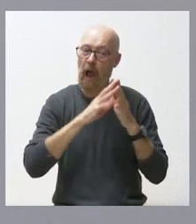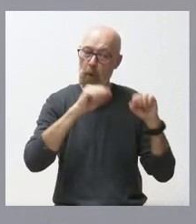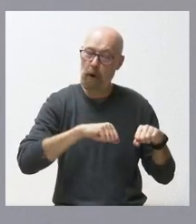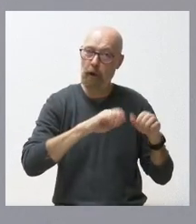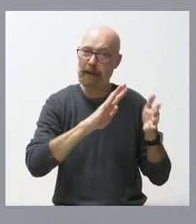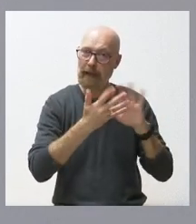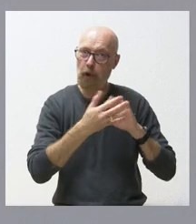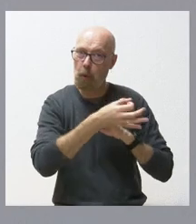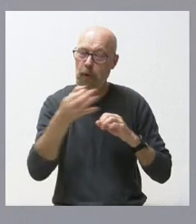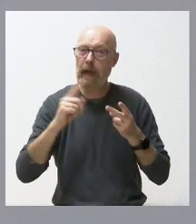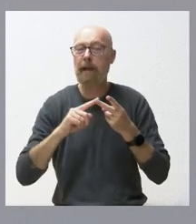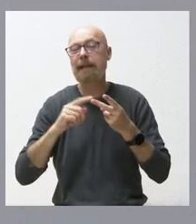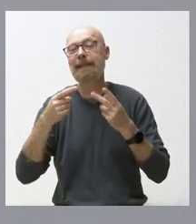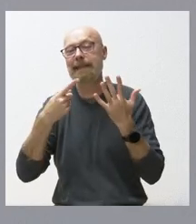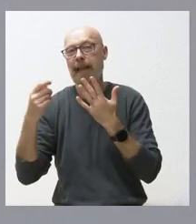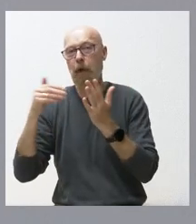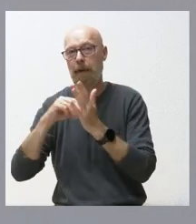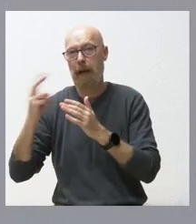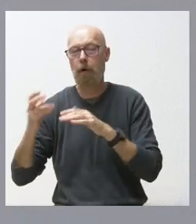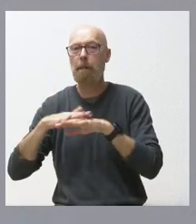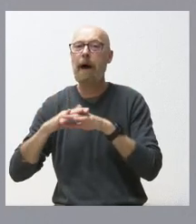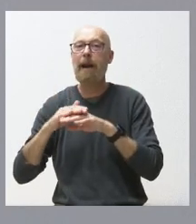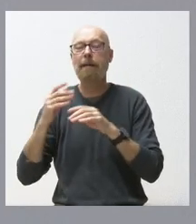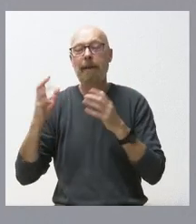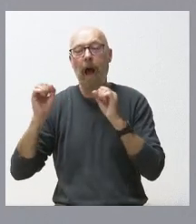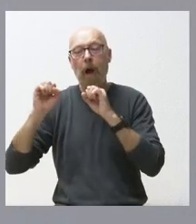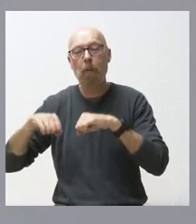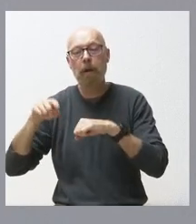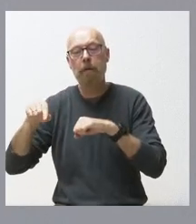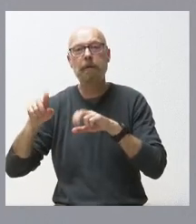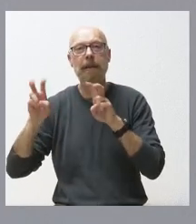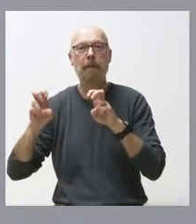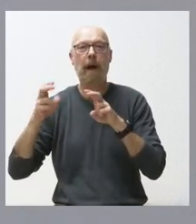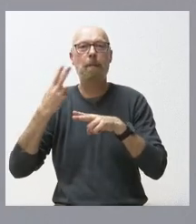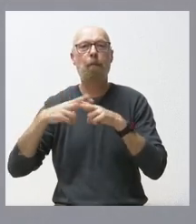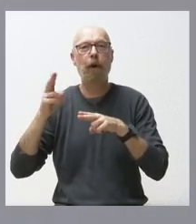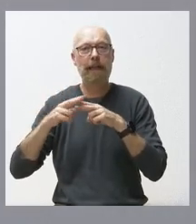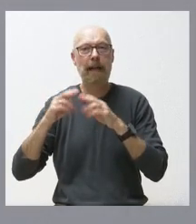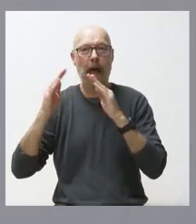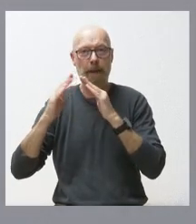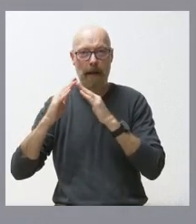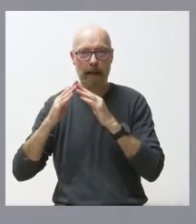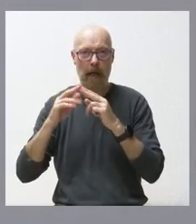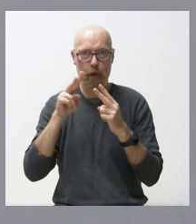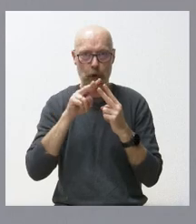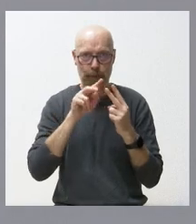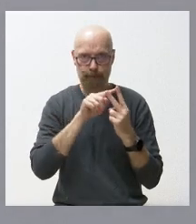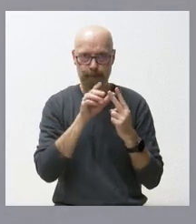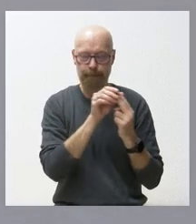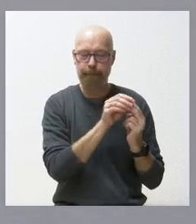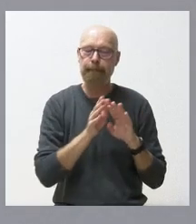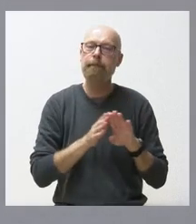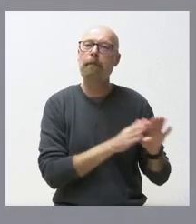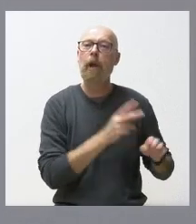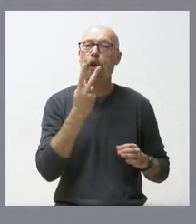.000 euros para financiar las actuaciones enmarcadas en el acuerdo sobre política de vivienda. 2 millones de